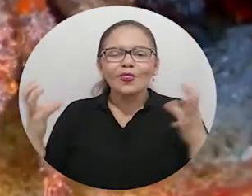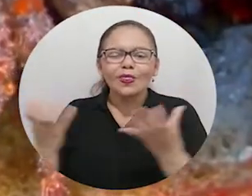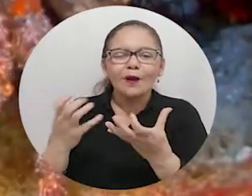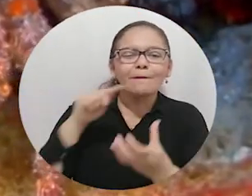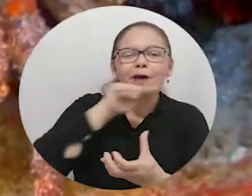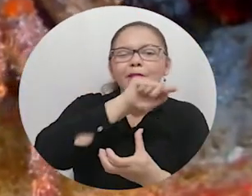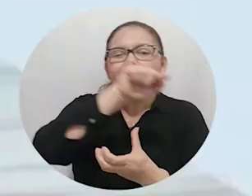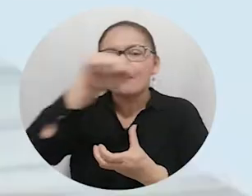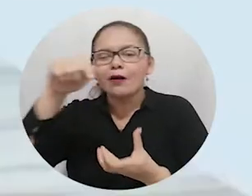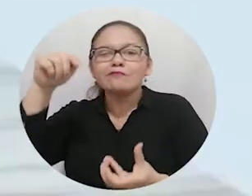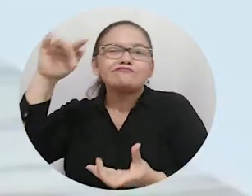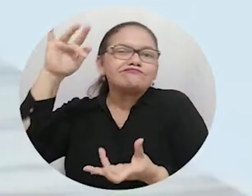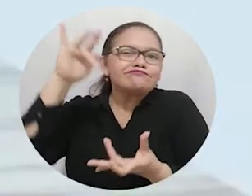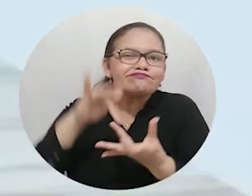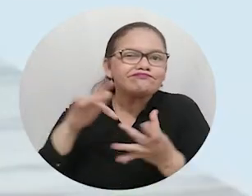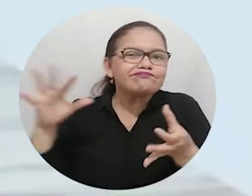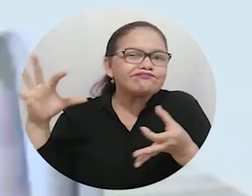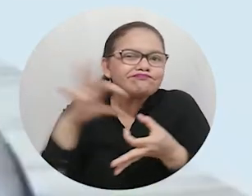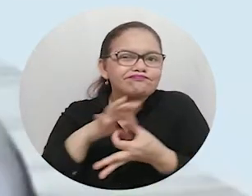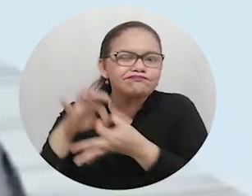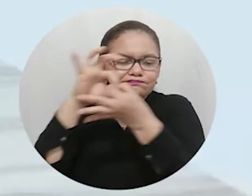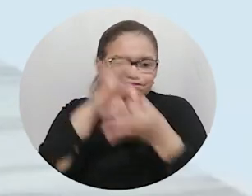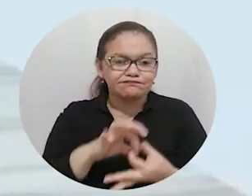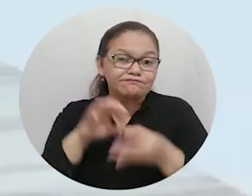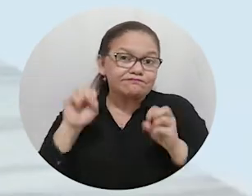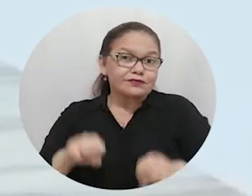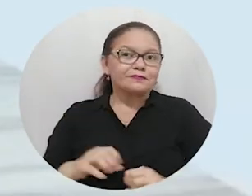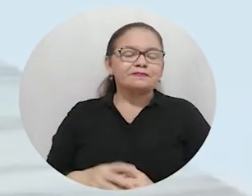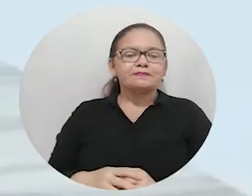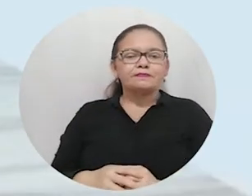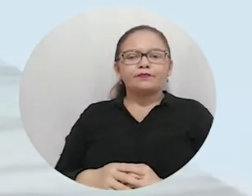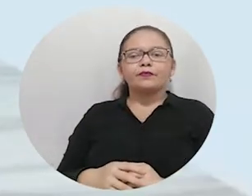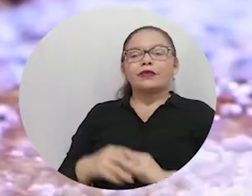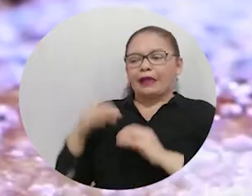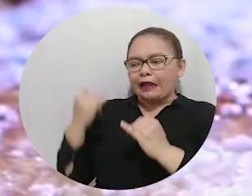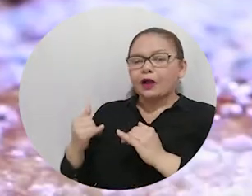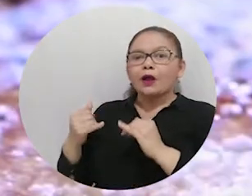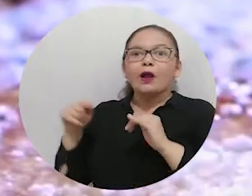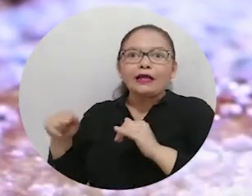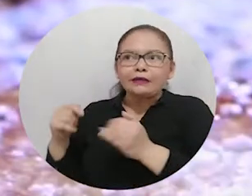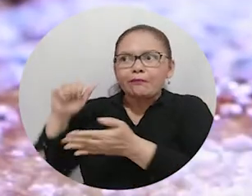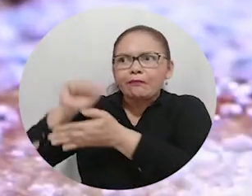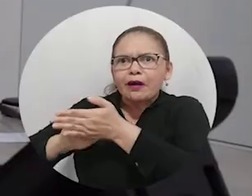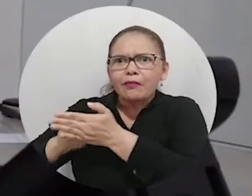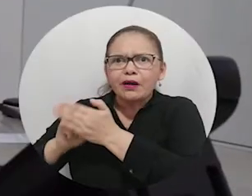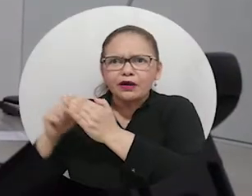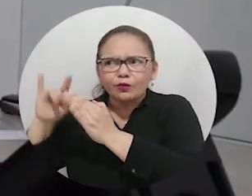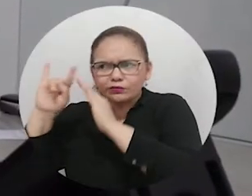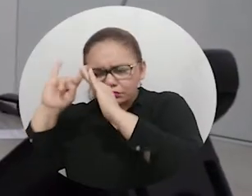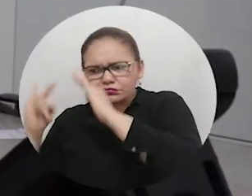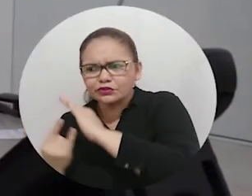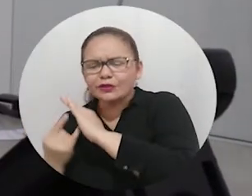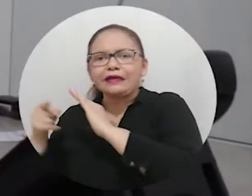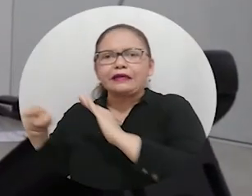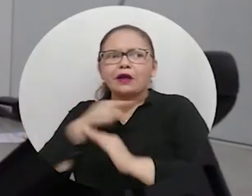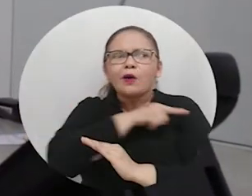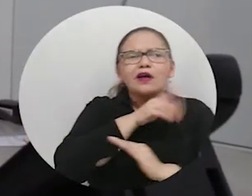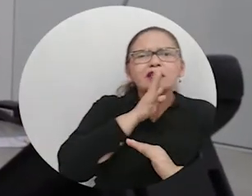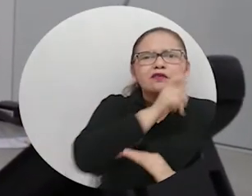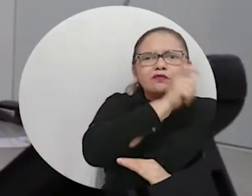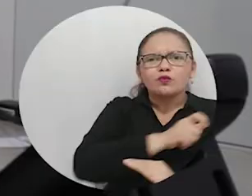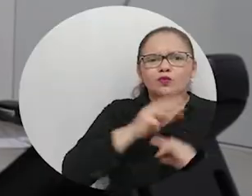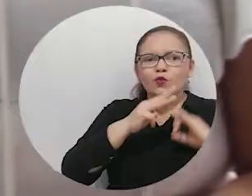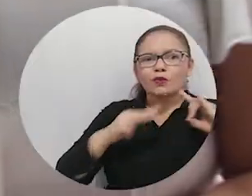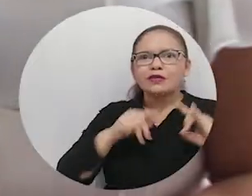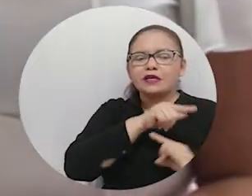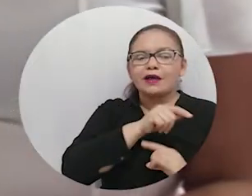el hemisferio norte y el hemisferio sur. En el marco de esta Cátedra, las doctoras Natalia Villamizar